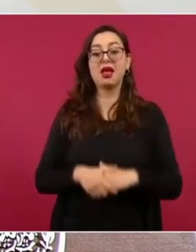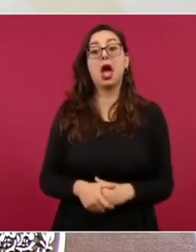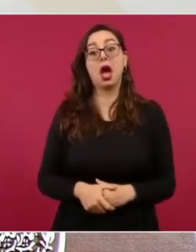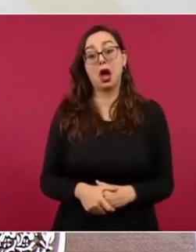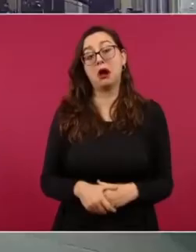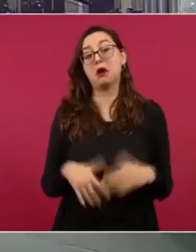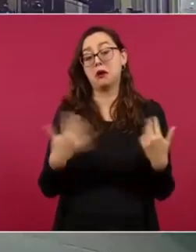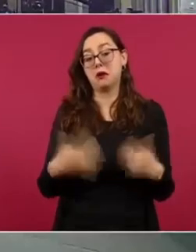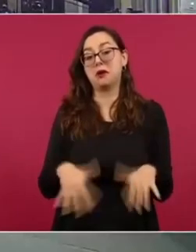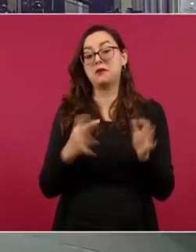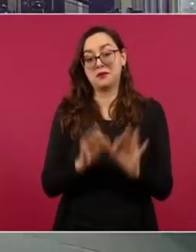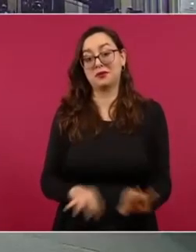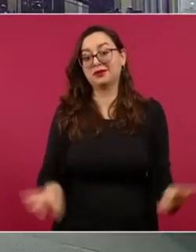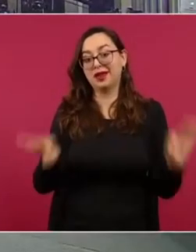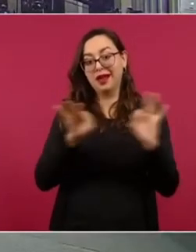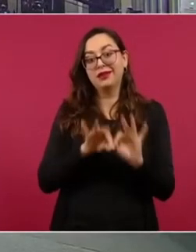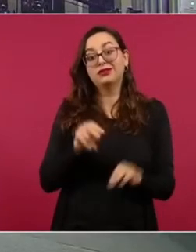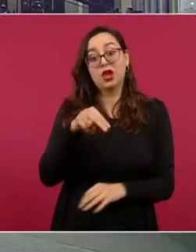la nota.